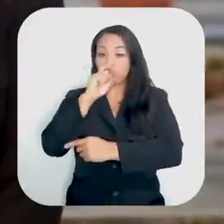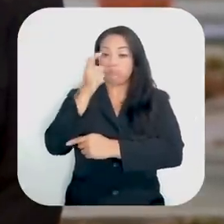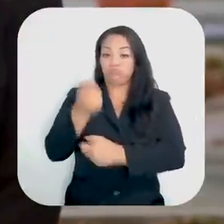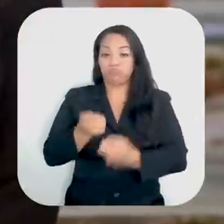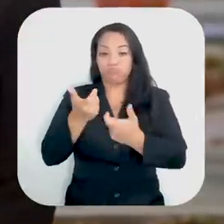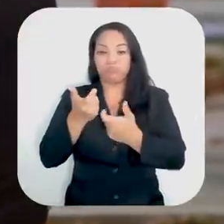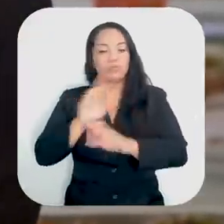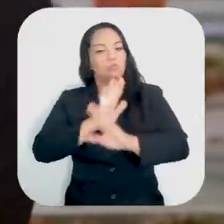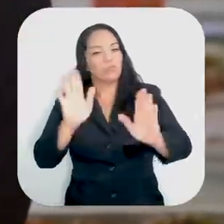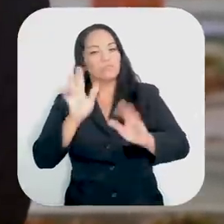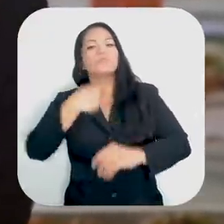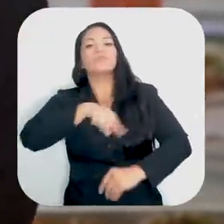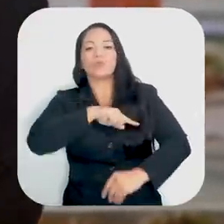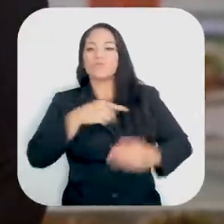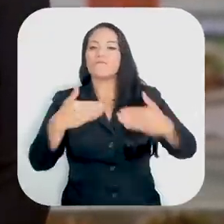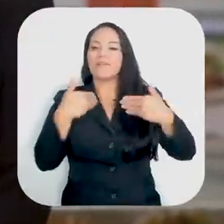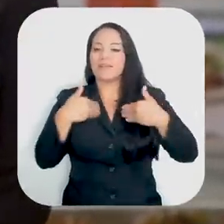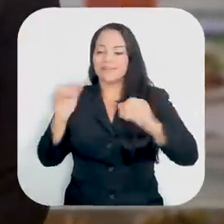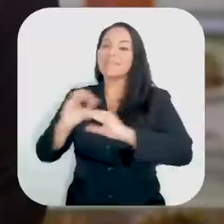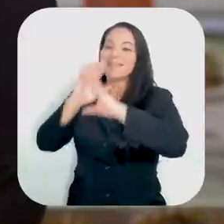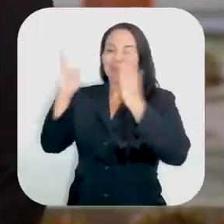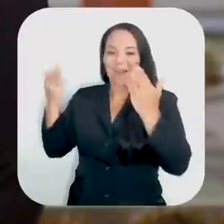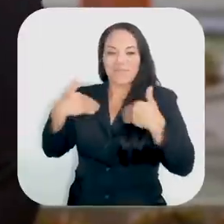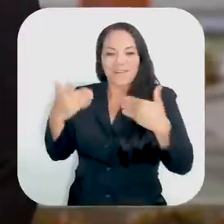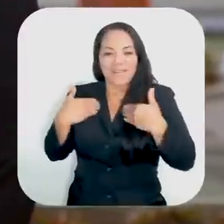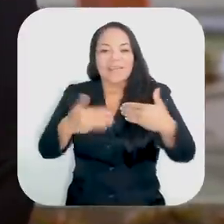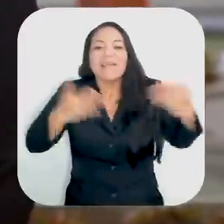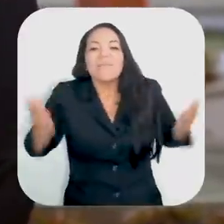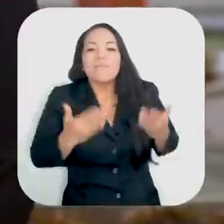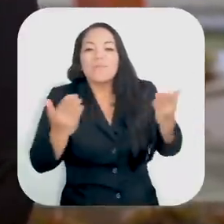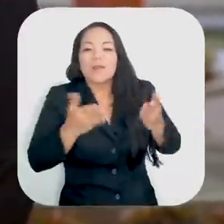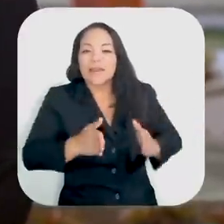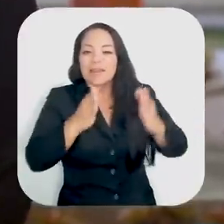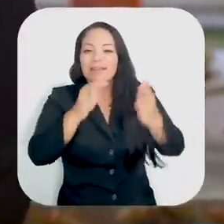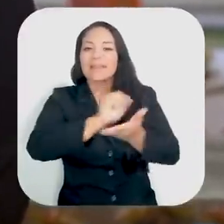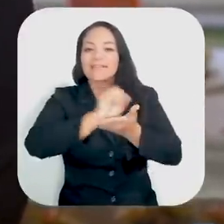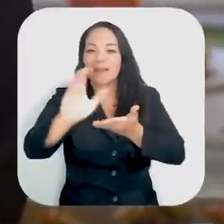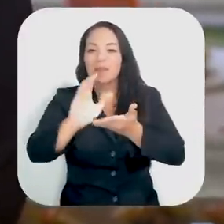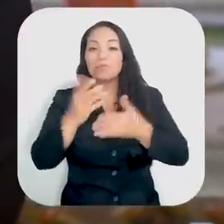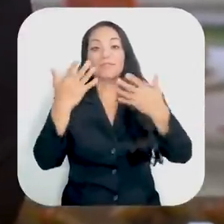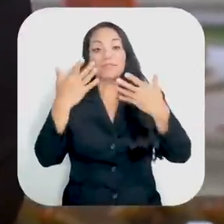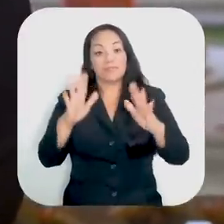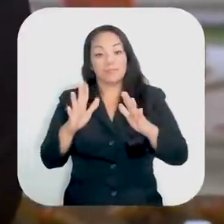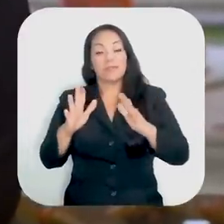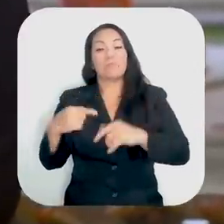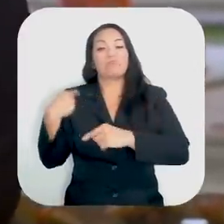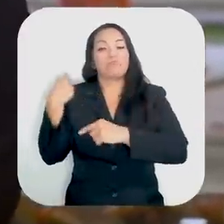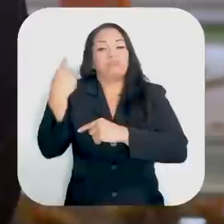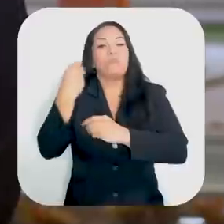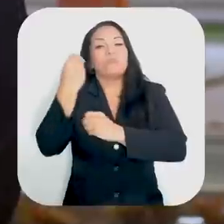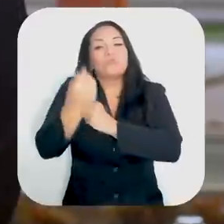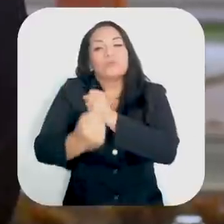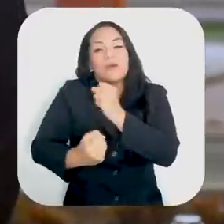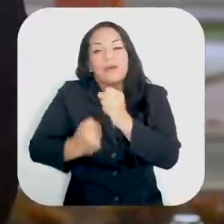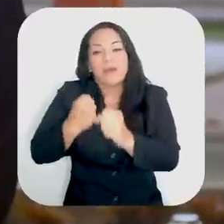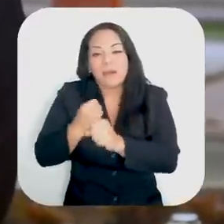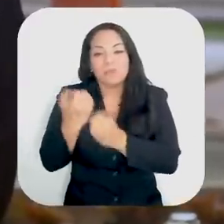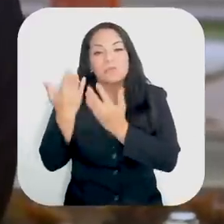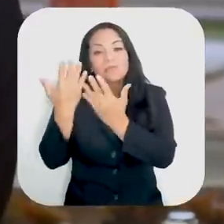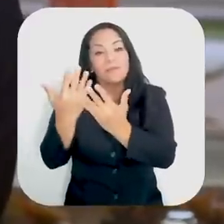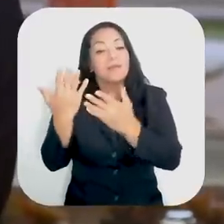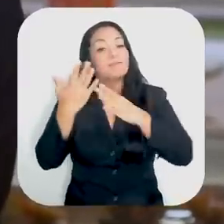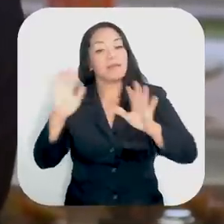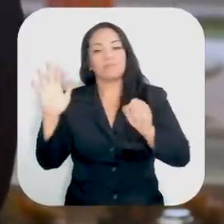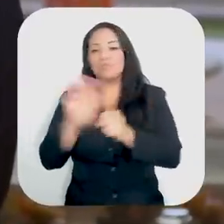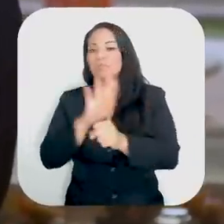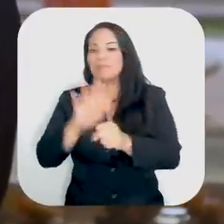y nos sentimos felices, ¿verdad, señora ministra? Totalmente, doña Pilar. Por impulsar esa carretera a San Carlos. Ya medio siglo de espera fue más que